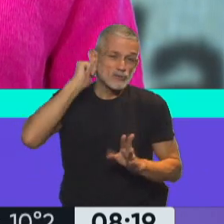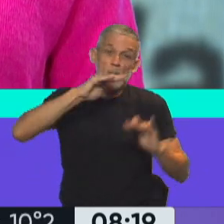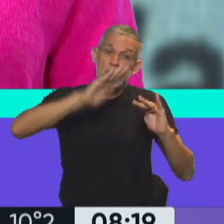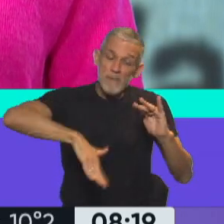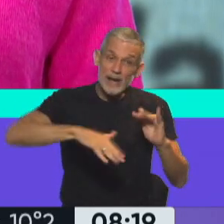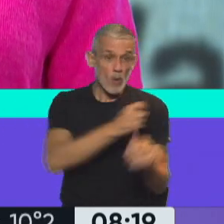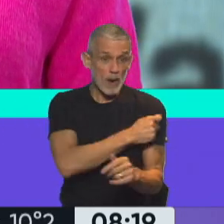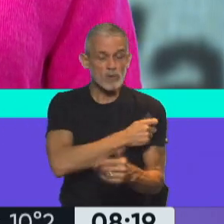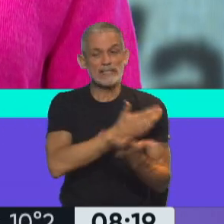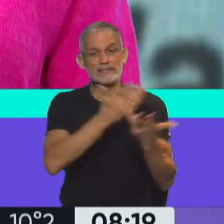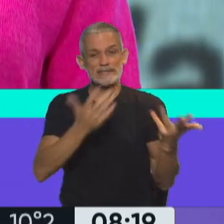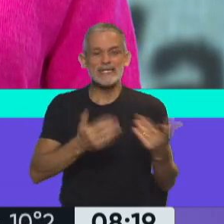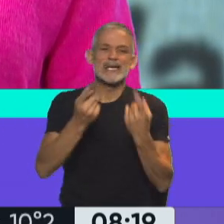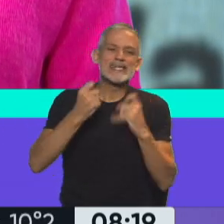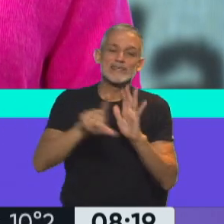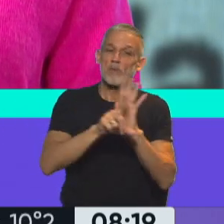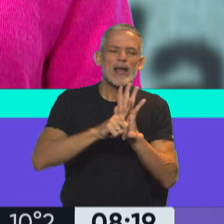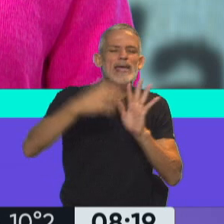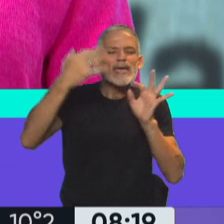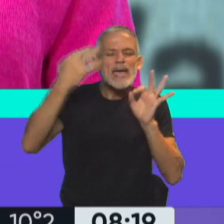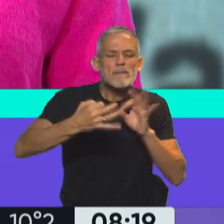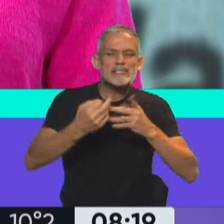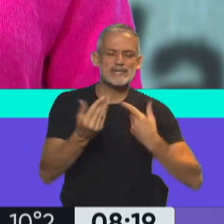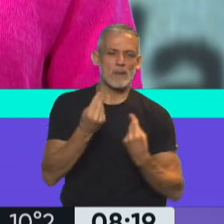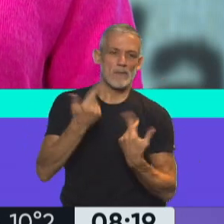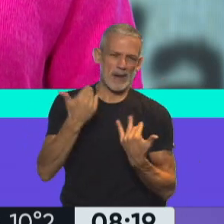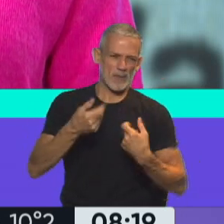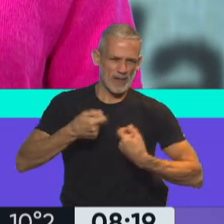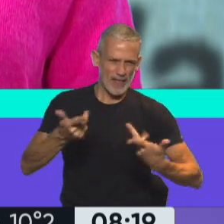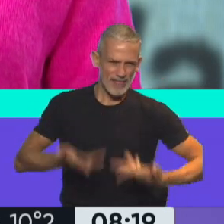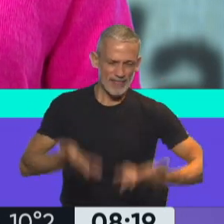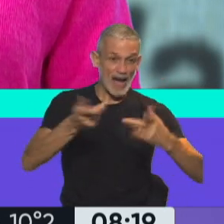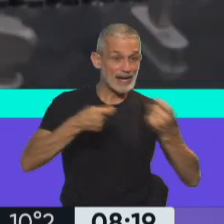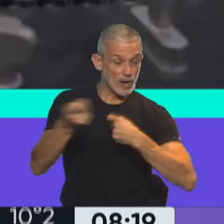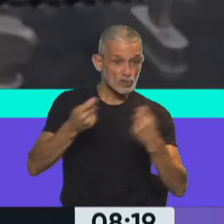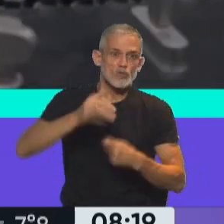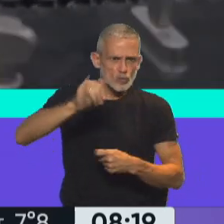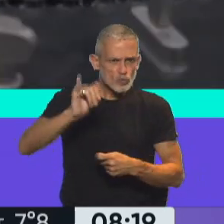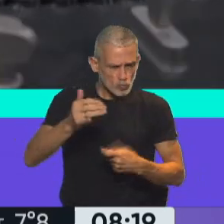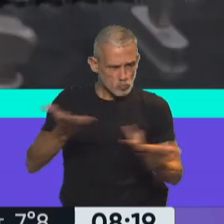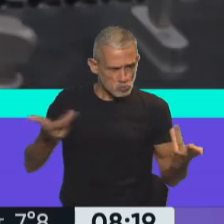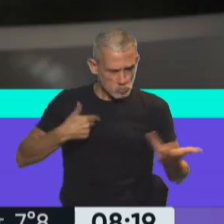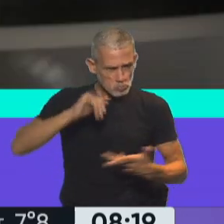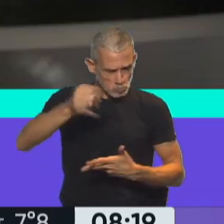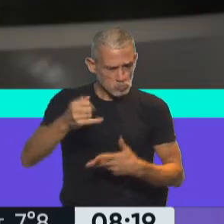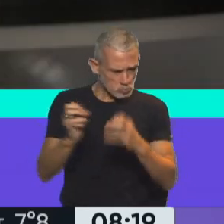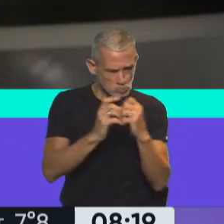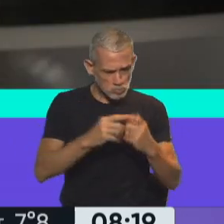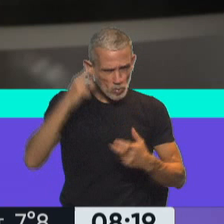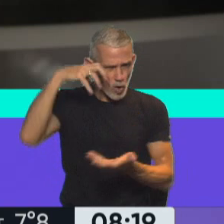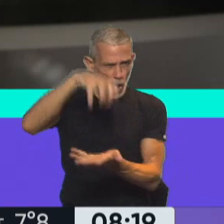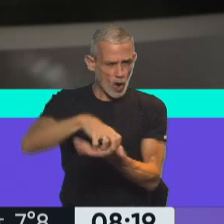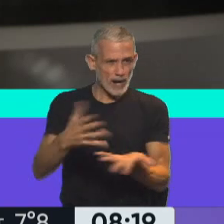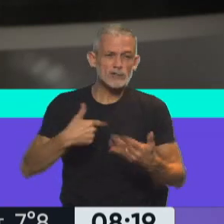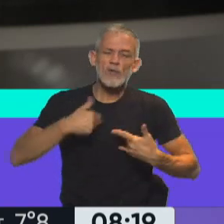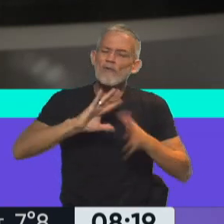etario, y para eso necesitáramos una ley especial para poder habilitar esta negociación, por supuesto que estamos dispuestos a dar esa discusión. A